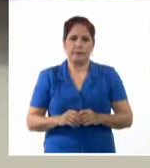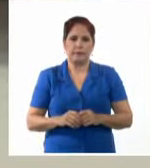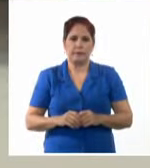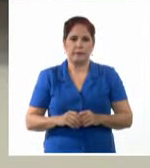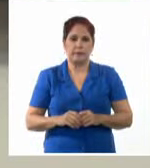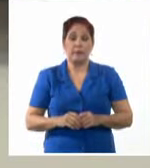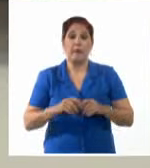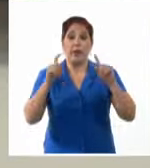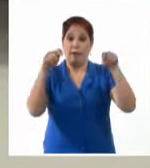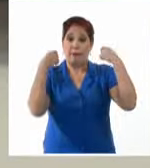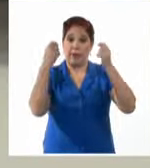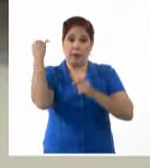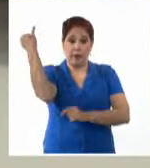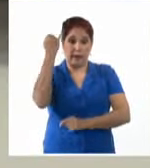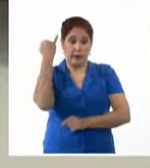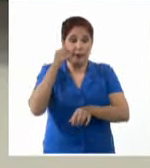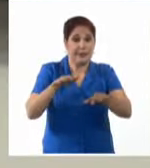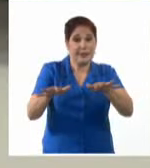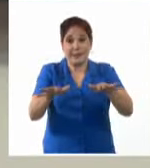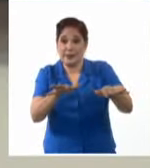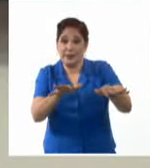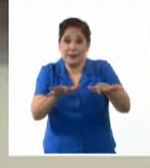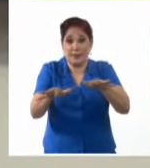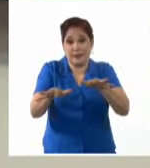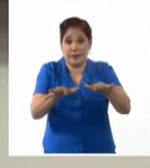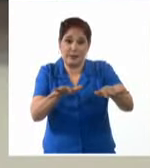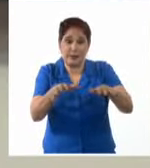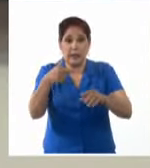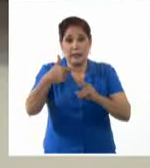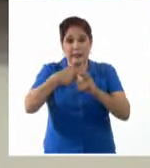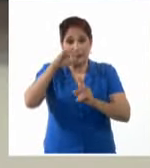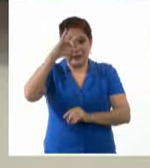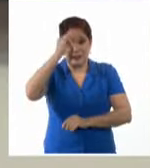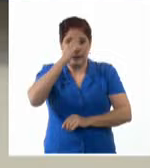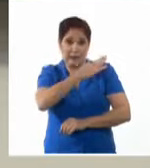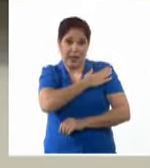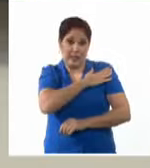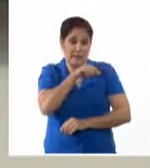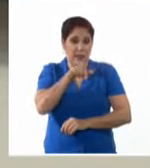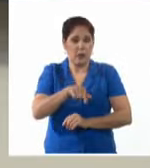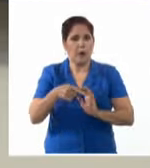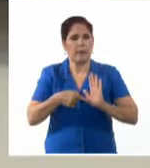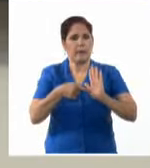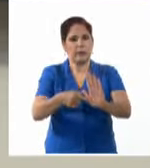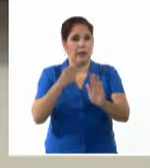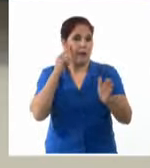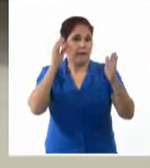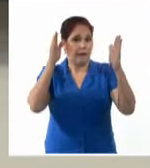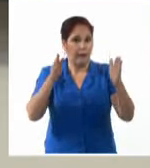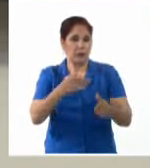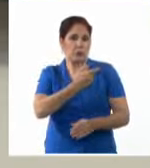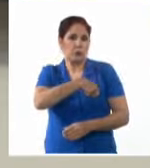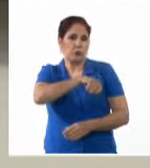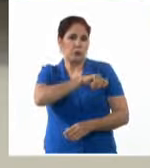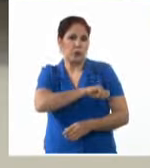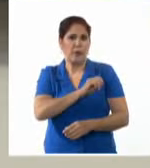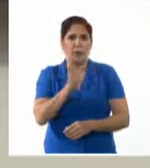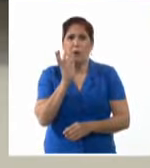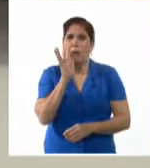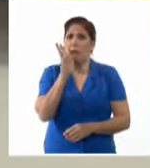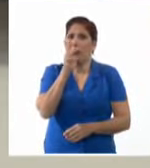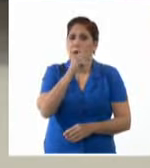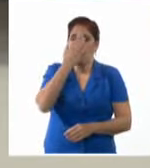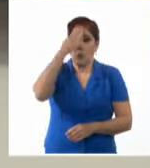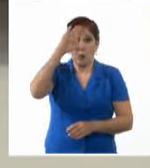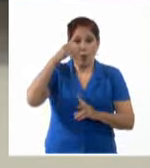El Festival Internacional Jazz Plaza, en su edición 39, presentará este año al gran público un espectáculo cubano